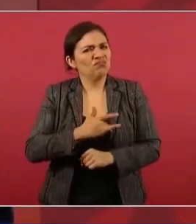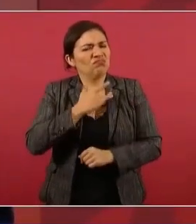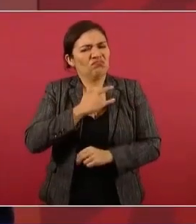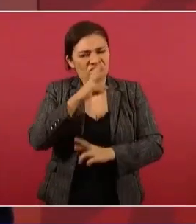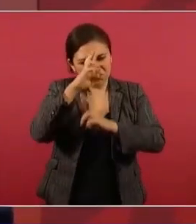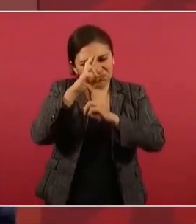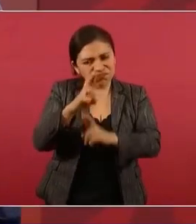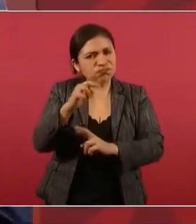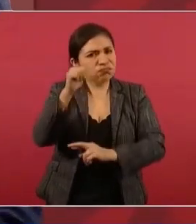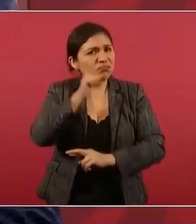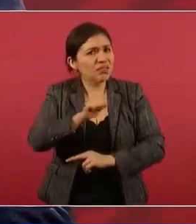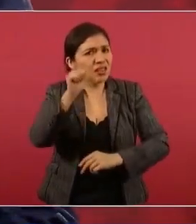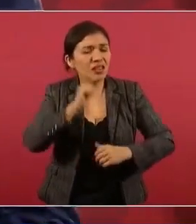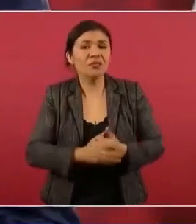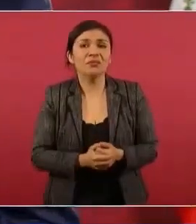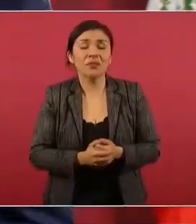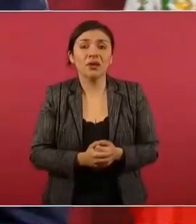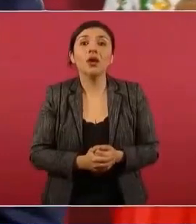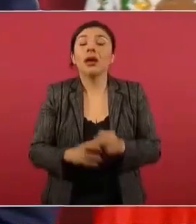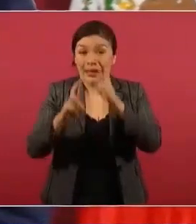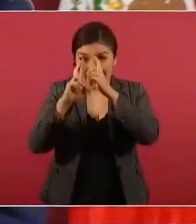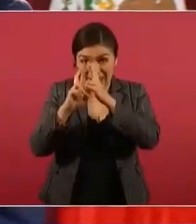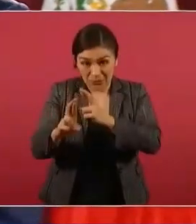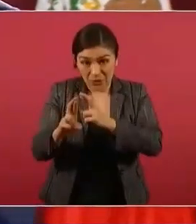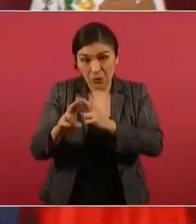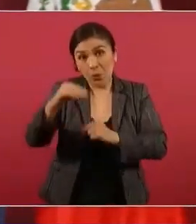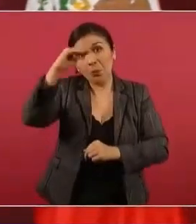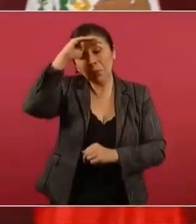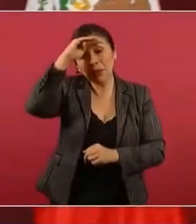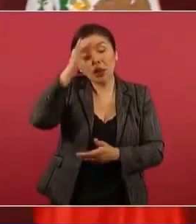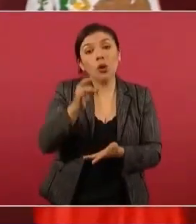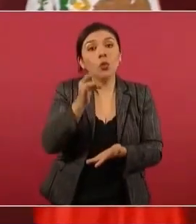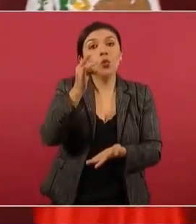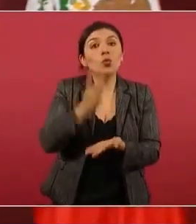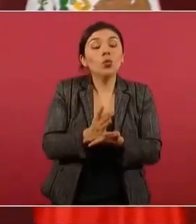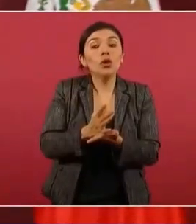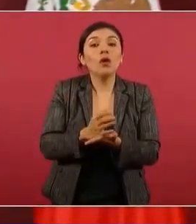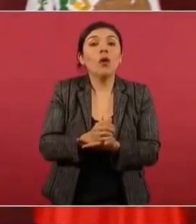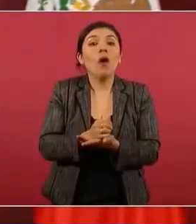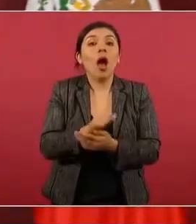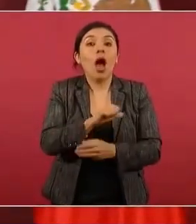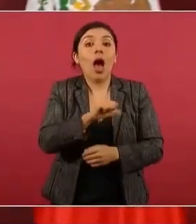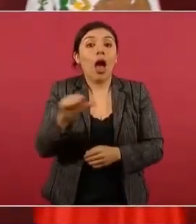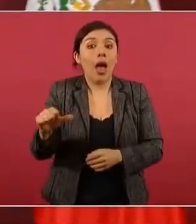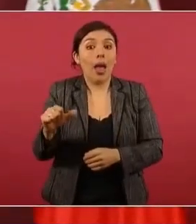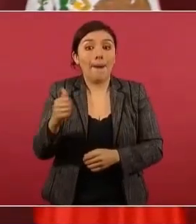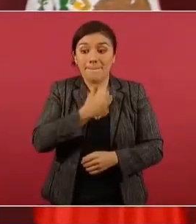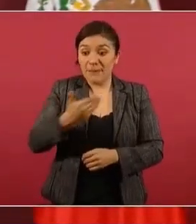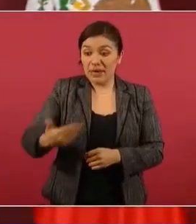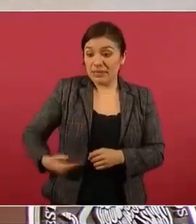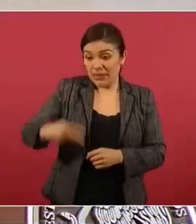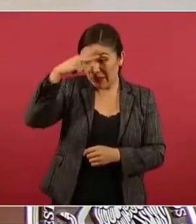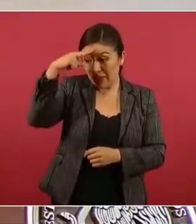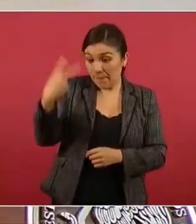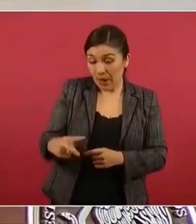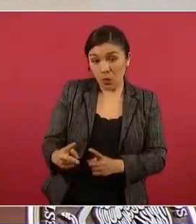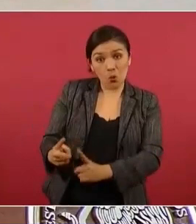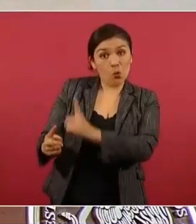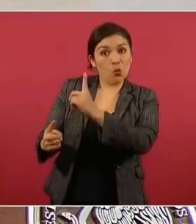respeto. Y no sólo es el respeto al presidente de México,